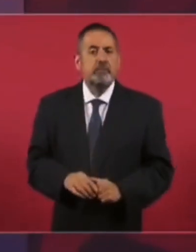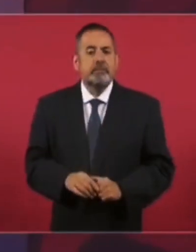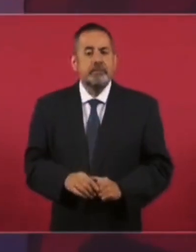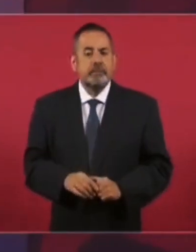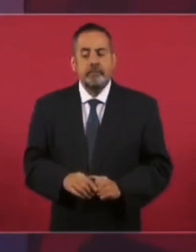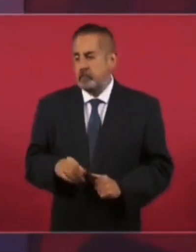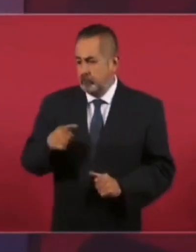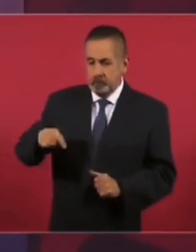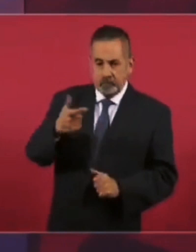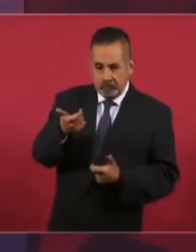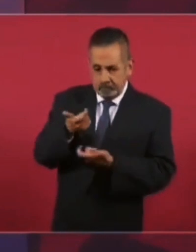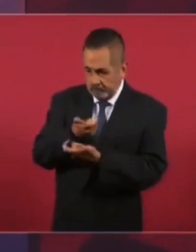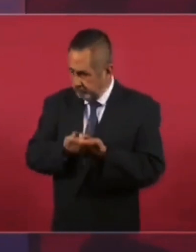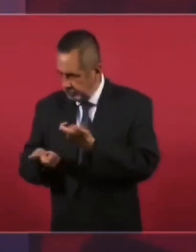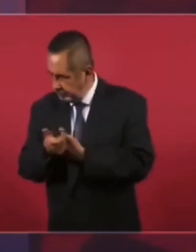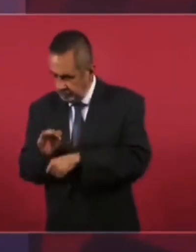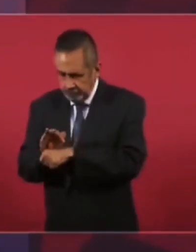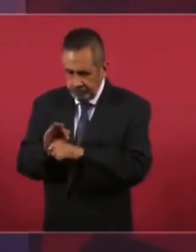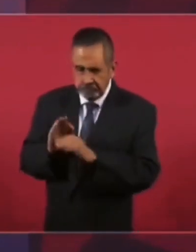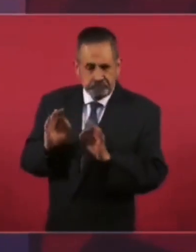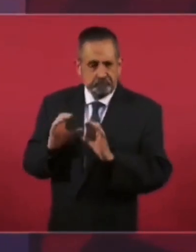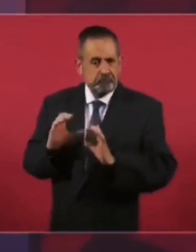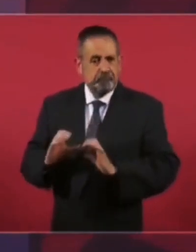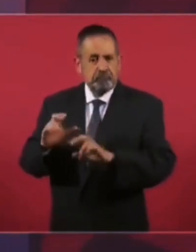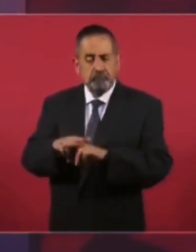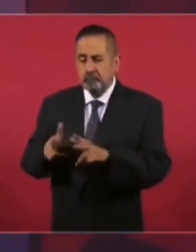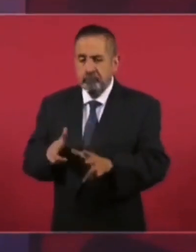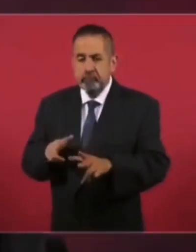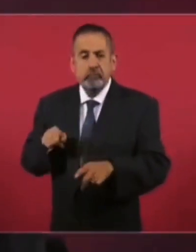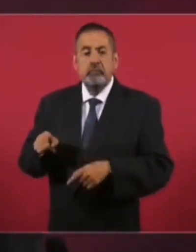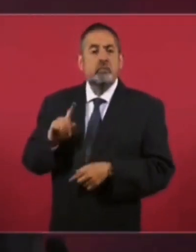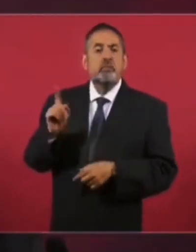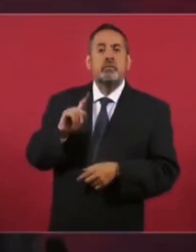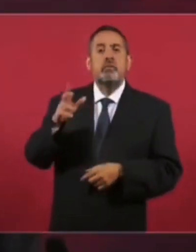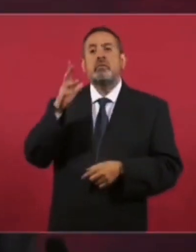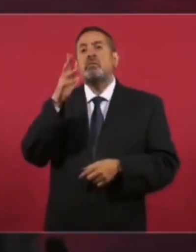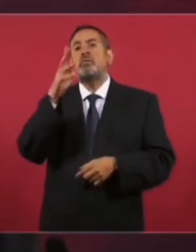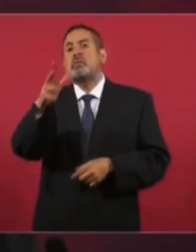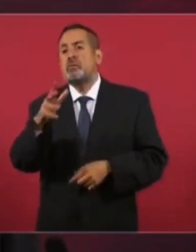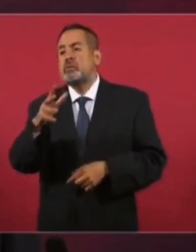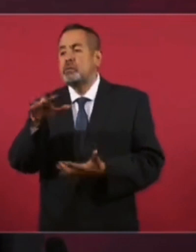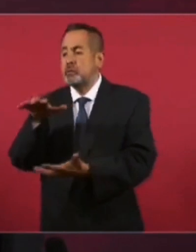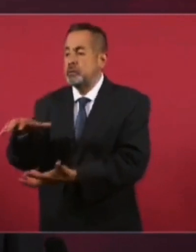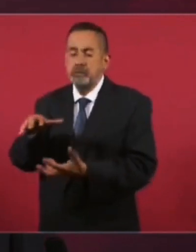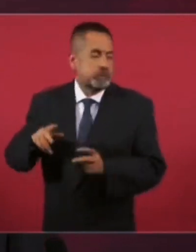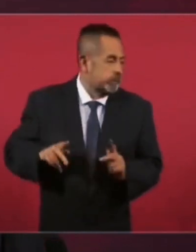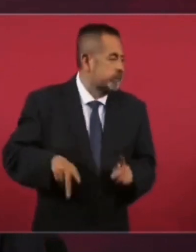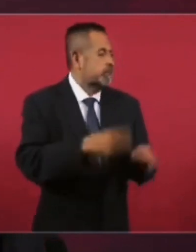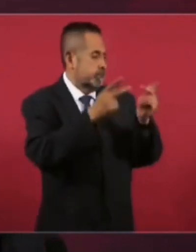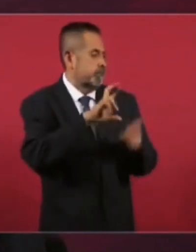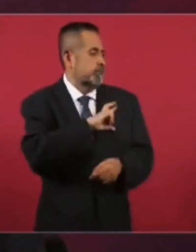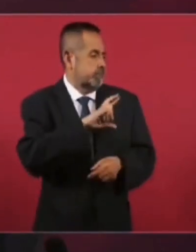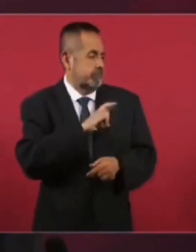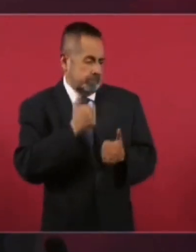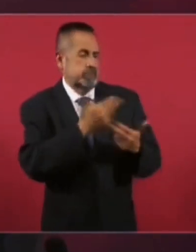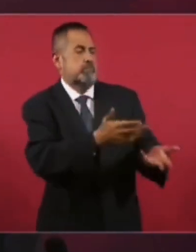y que no quieran en el futuro entregar el Tren Maya a